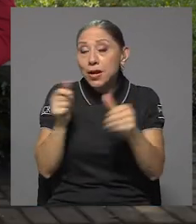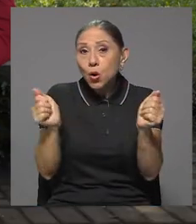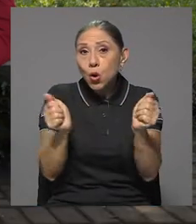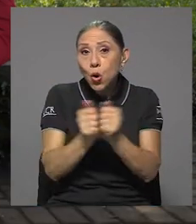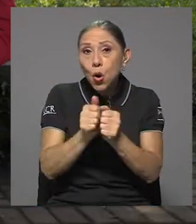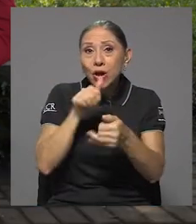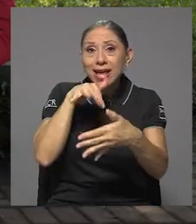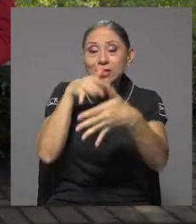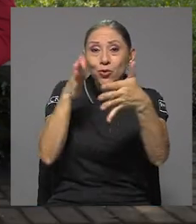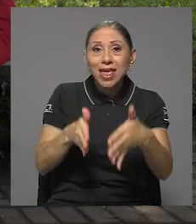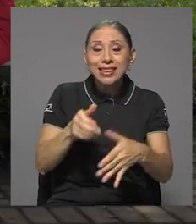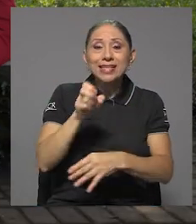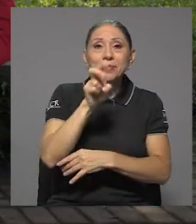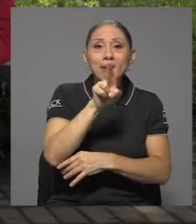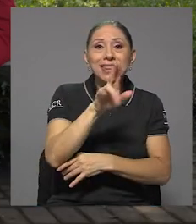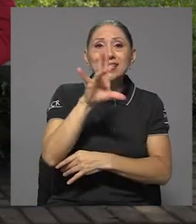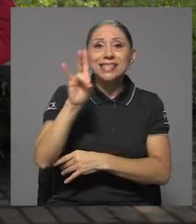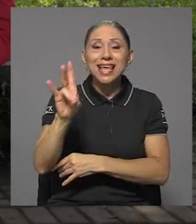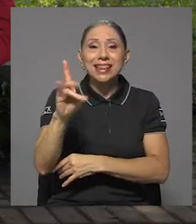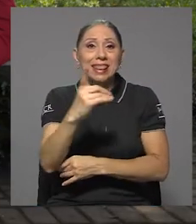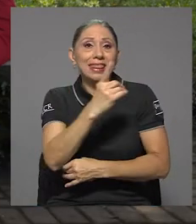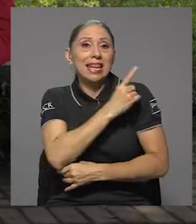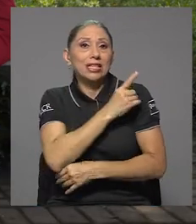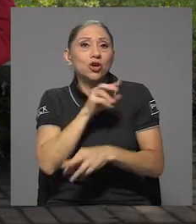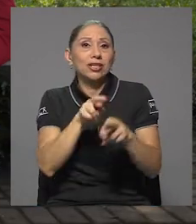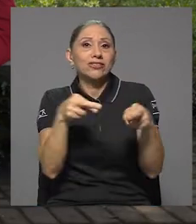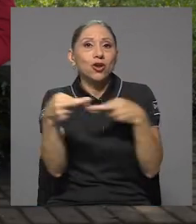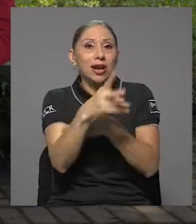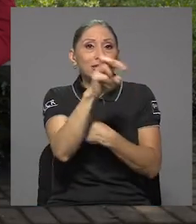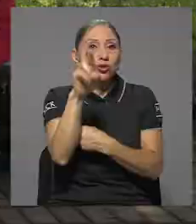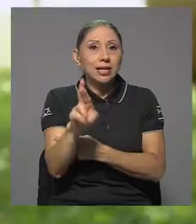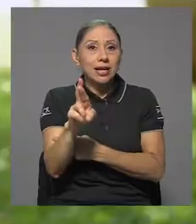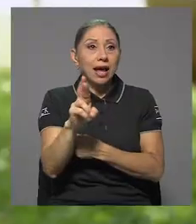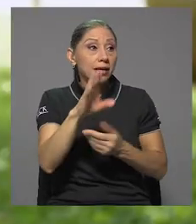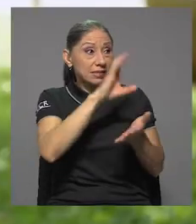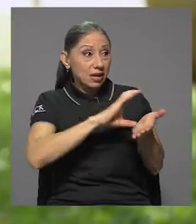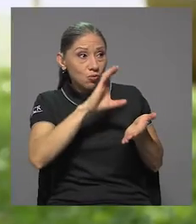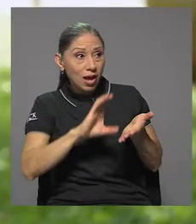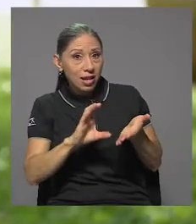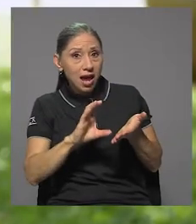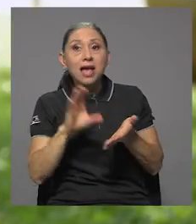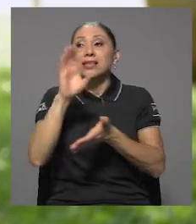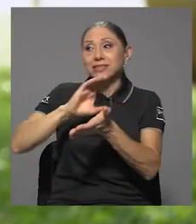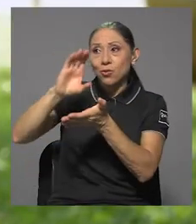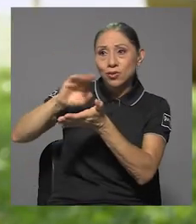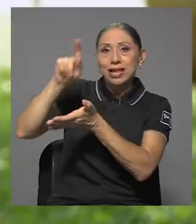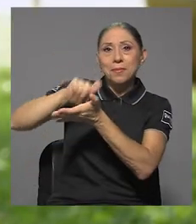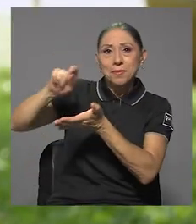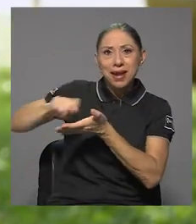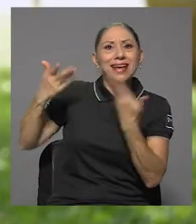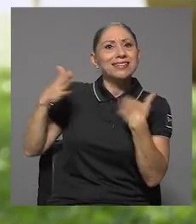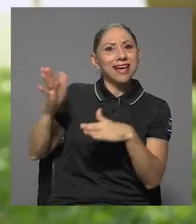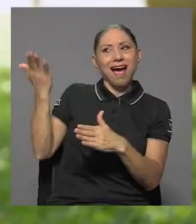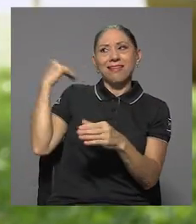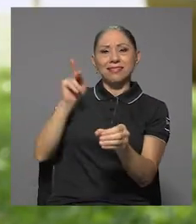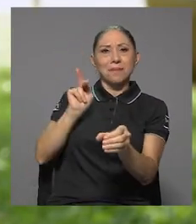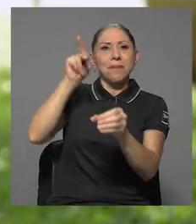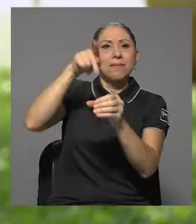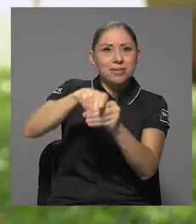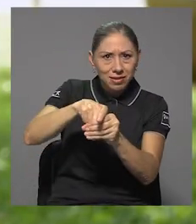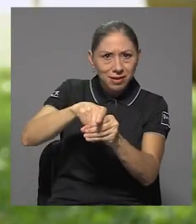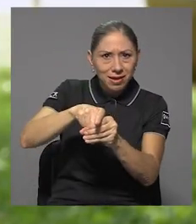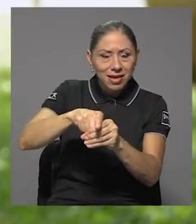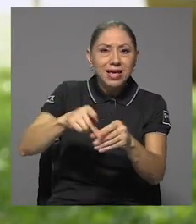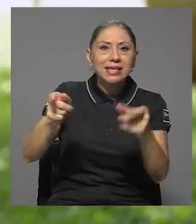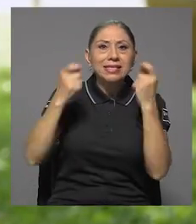las 27 direcciones regionales de Costa Rica. ¿De secundaria? Secundaria y primaria, que han participado en los procesos de la Feria Nacional de